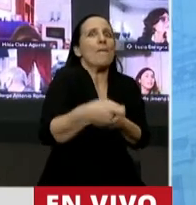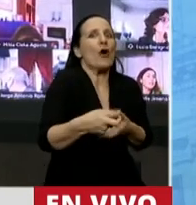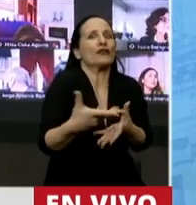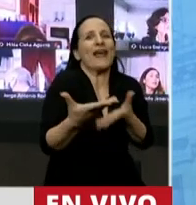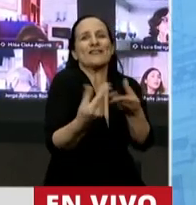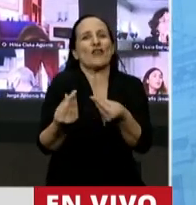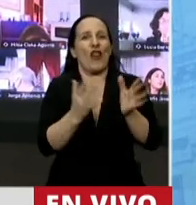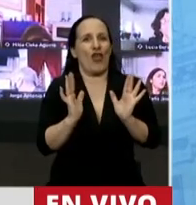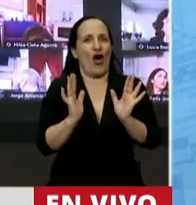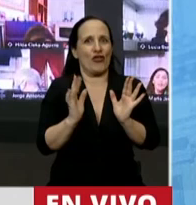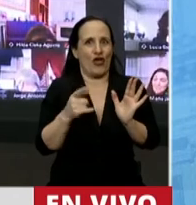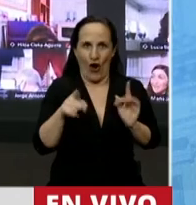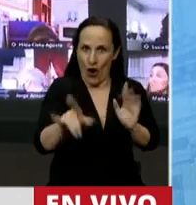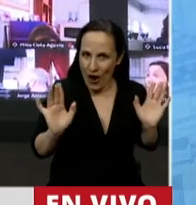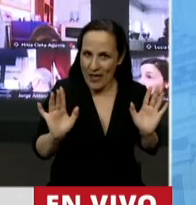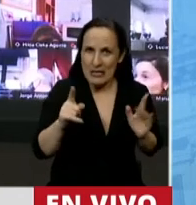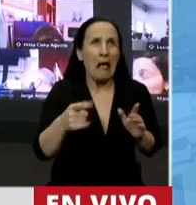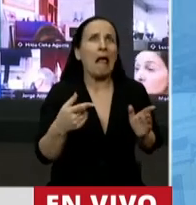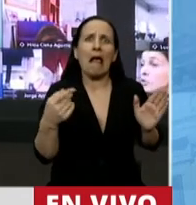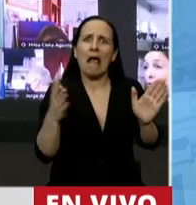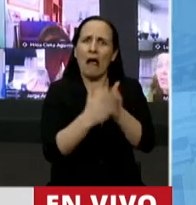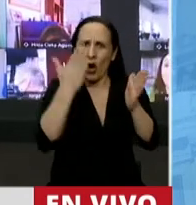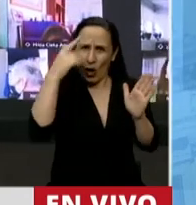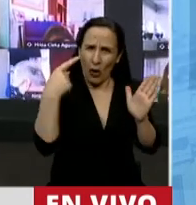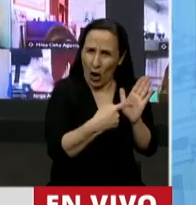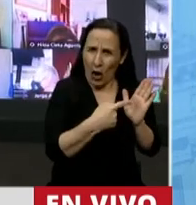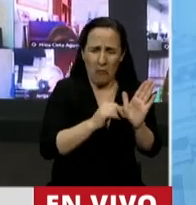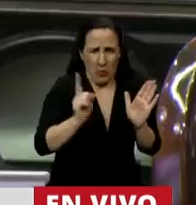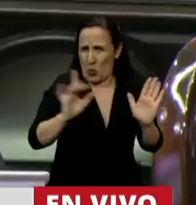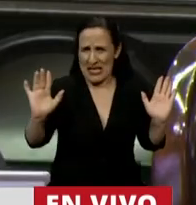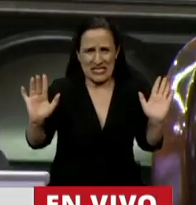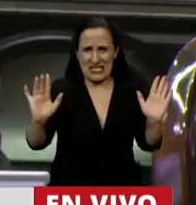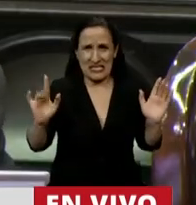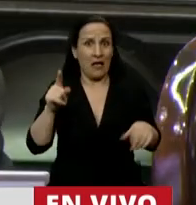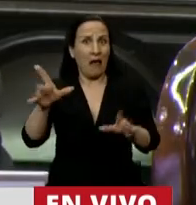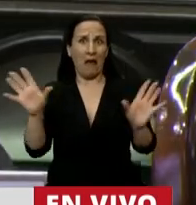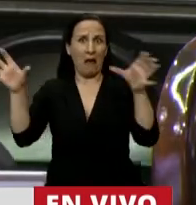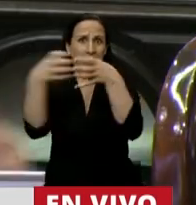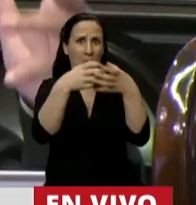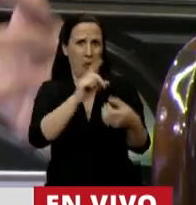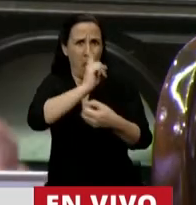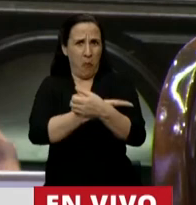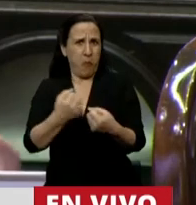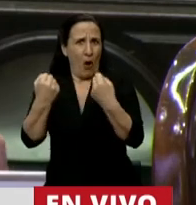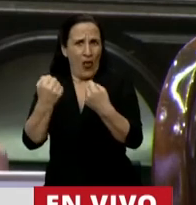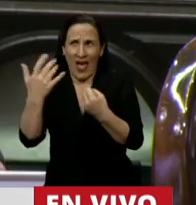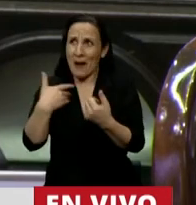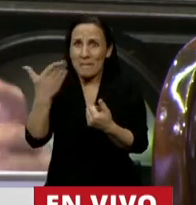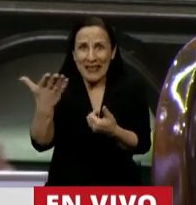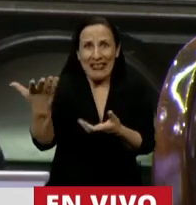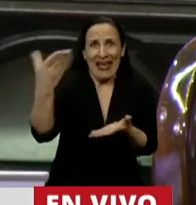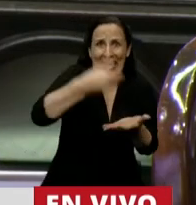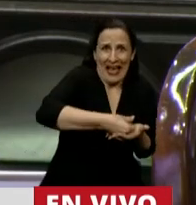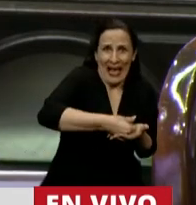y no es confiscatorio. Esto es pedirle un esfuerzo a los sectores más poderosos de la sociedad para poder invertir